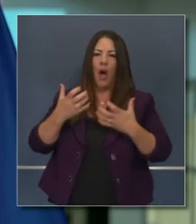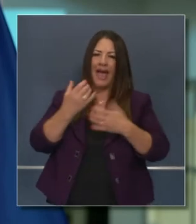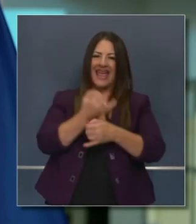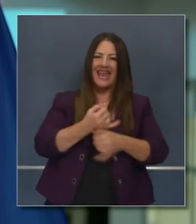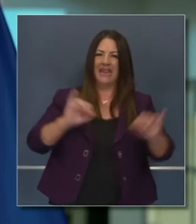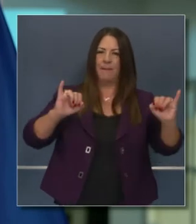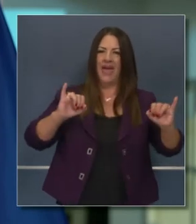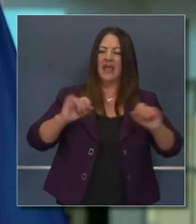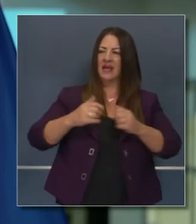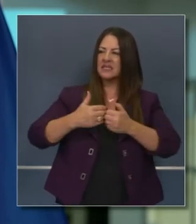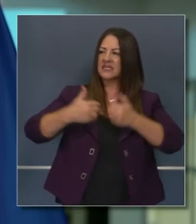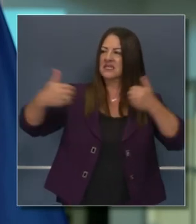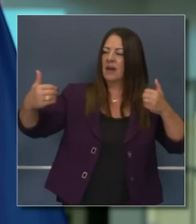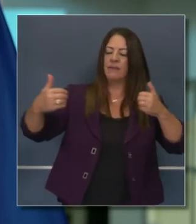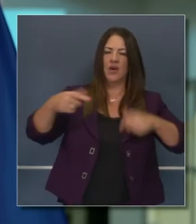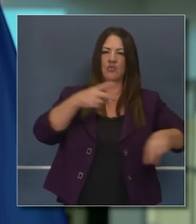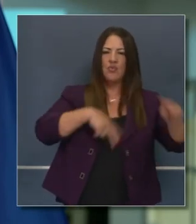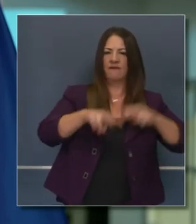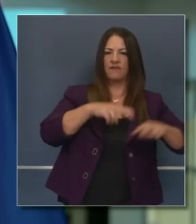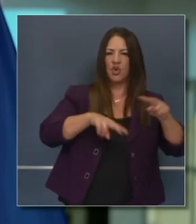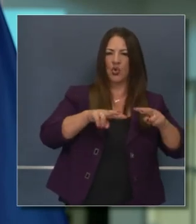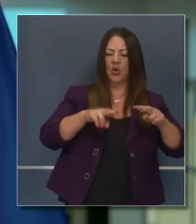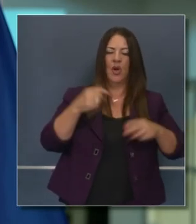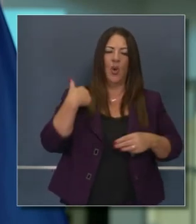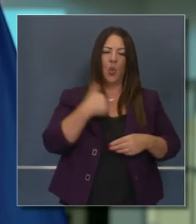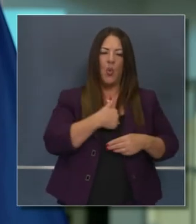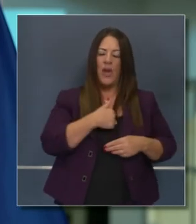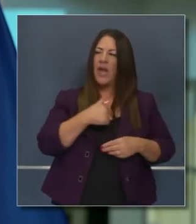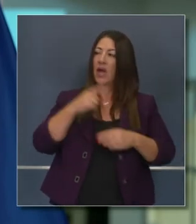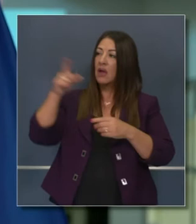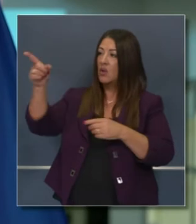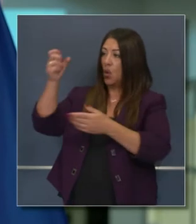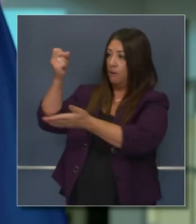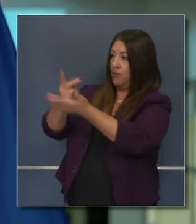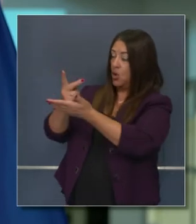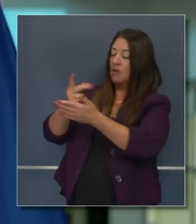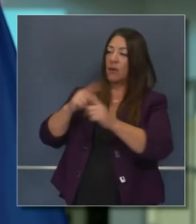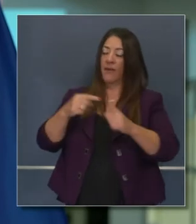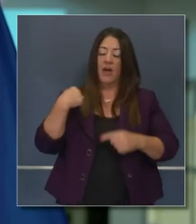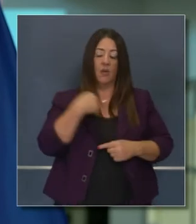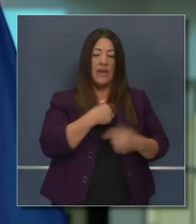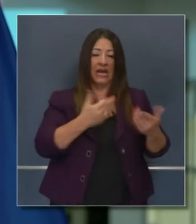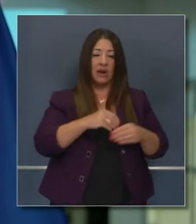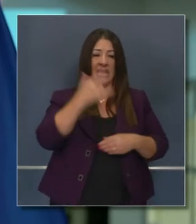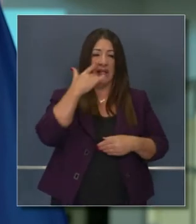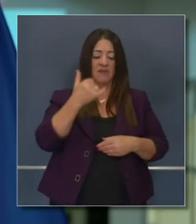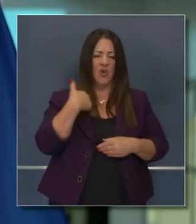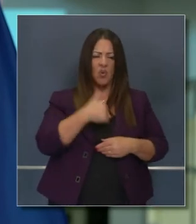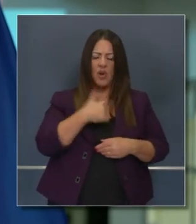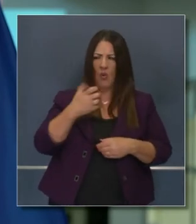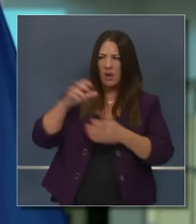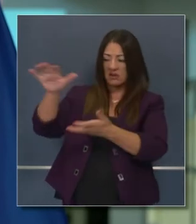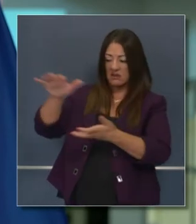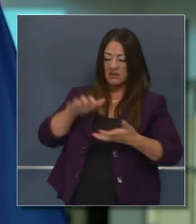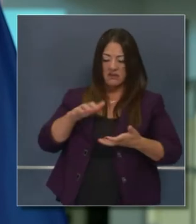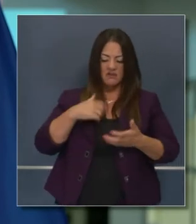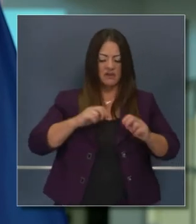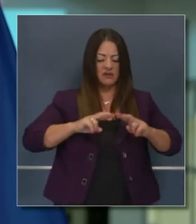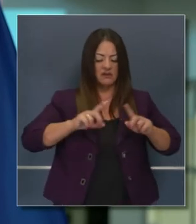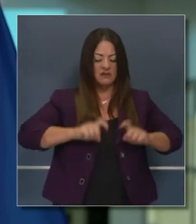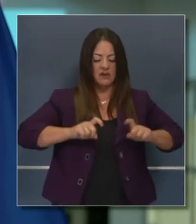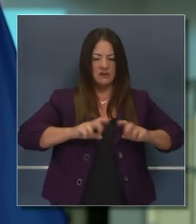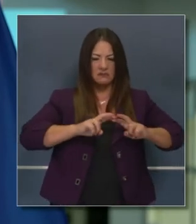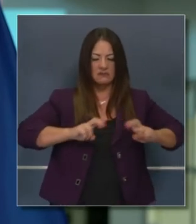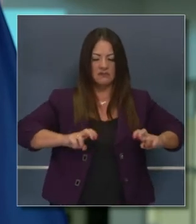revisando de forma objetiva y poner nuestro sello de aprobación en esto. ¿Y por qué California? Porque no hay ningún otro